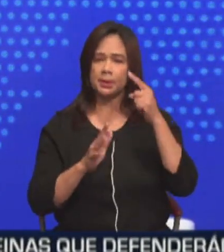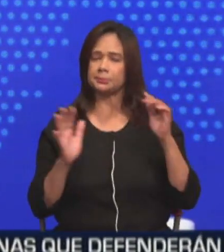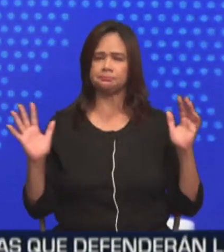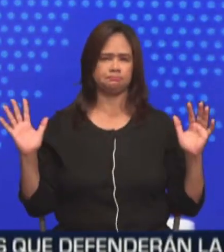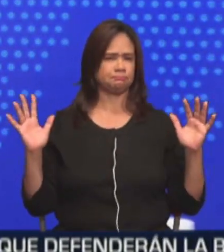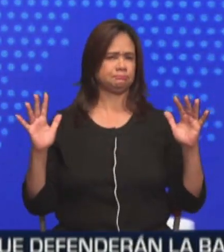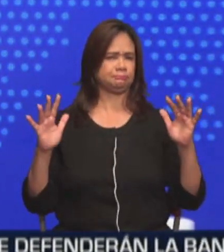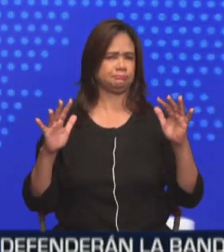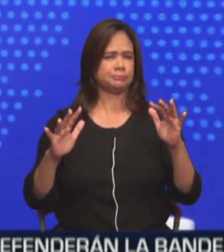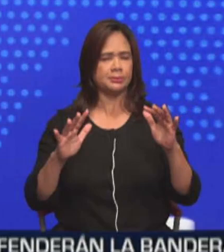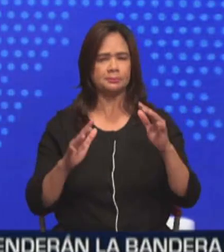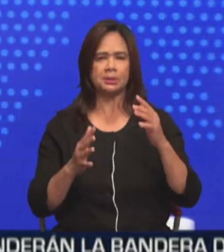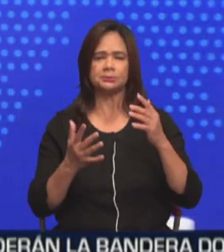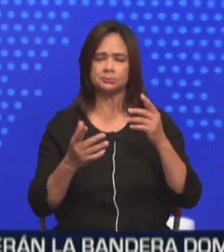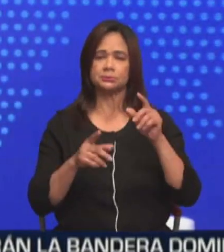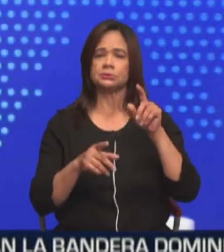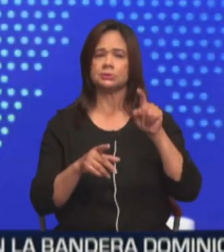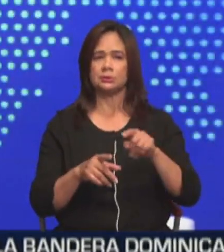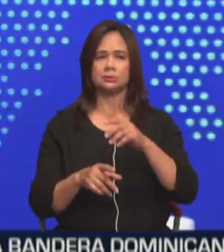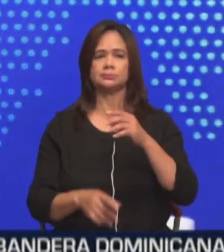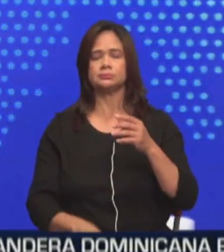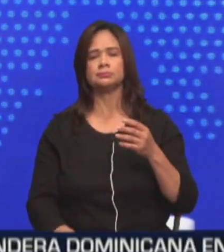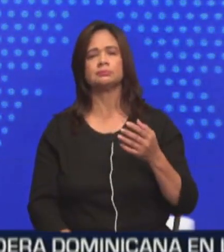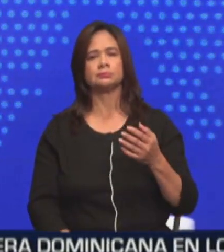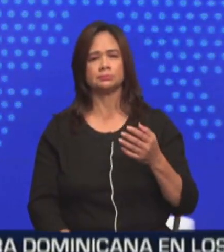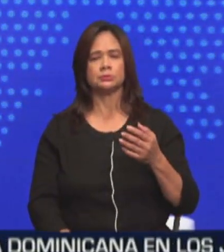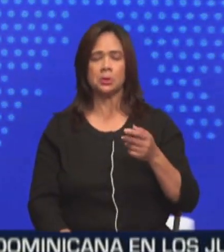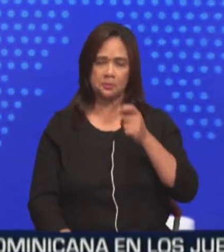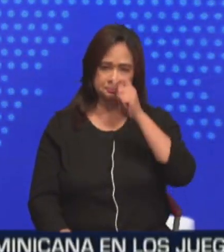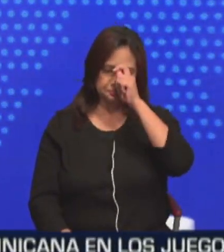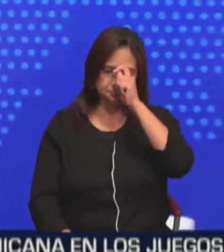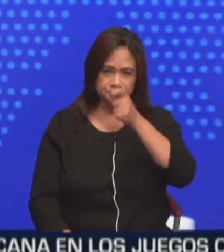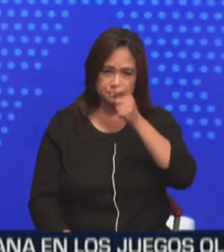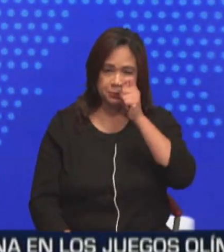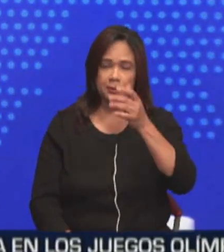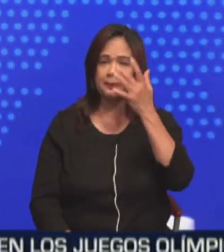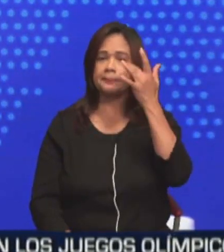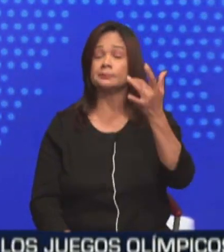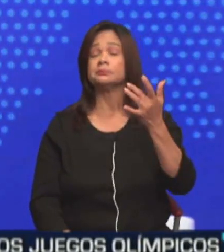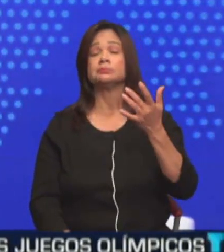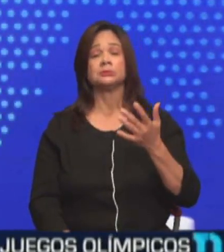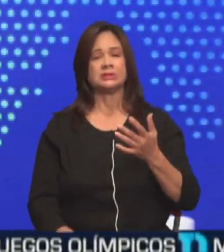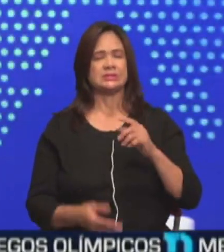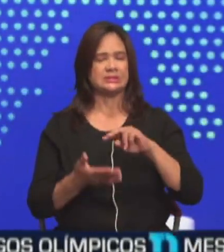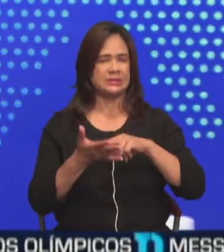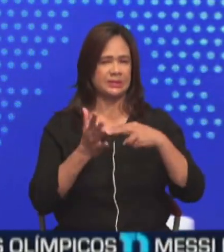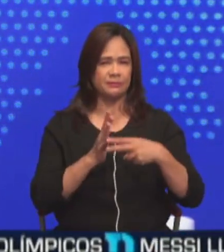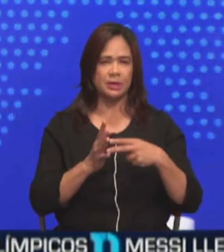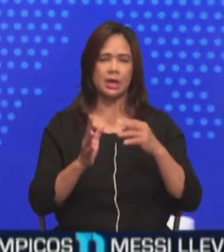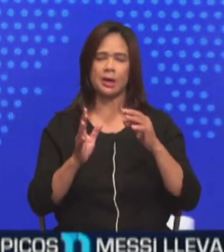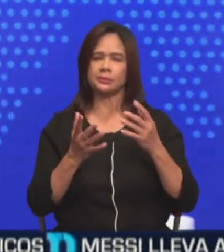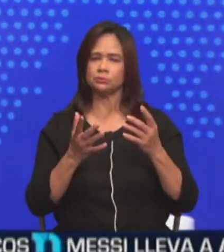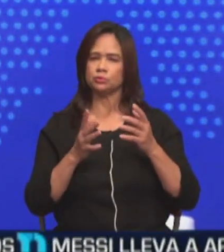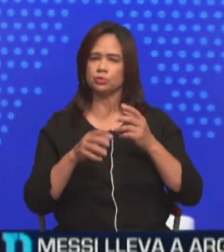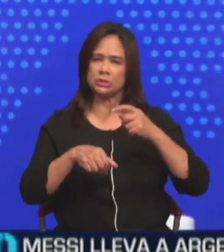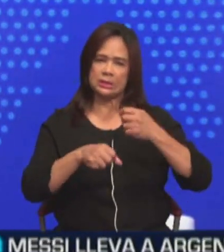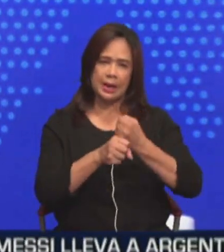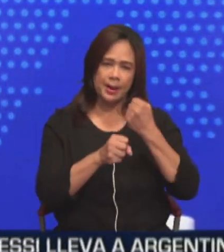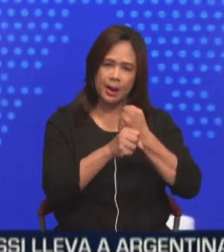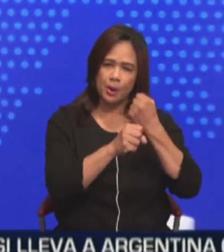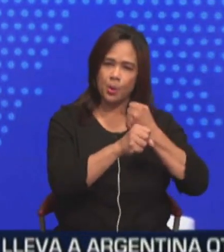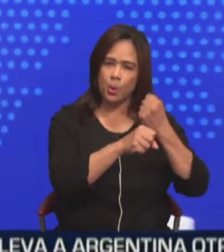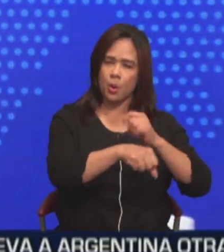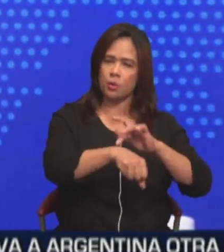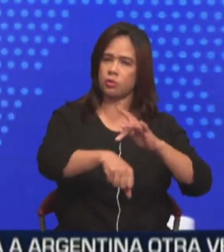Eso merece, merece reconocimiento porque detrás hay un sacrificio familiar y de todo un